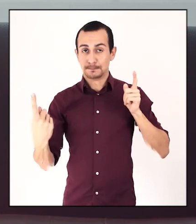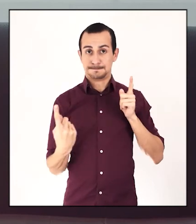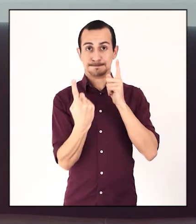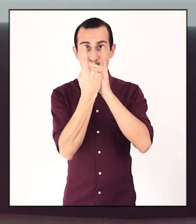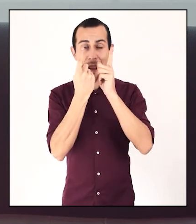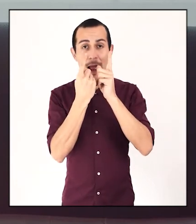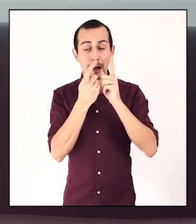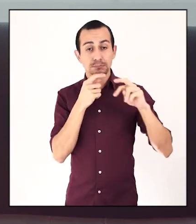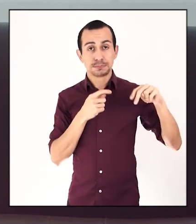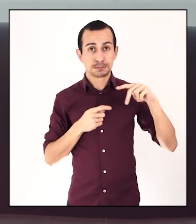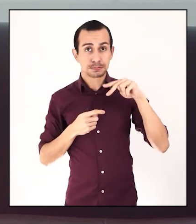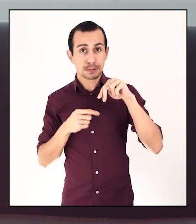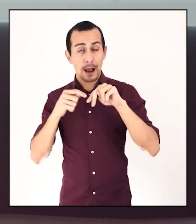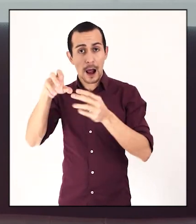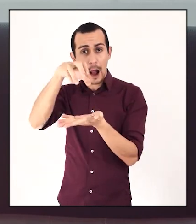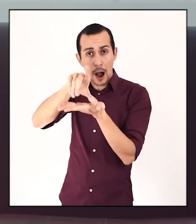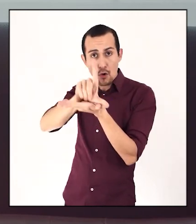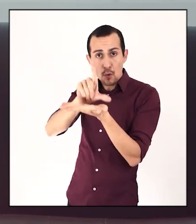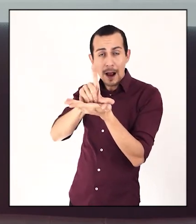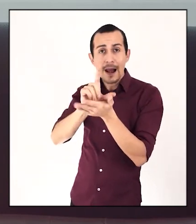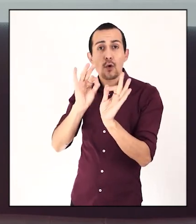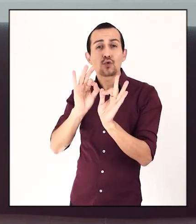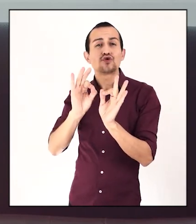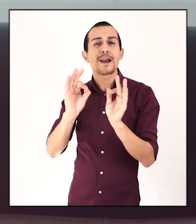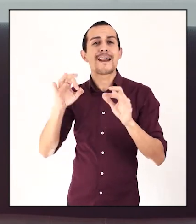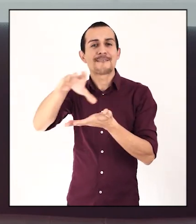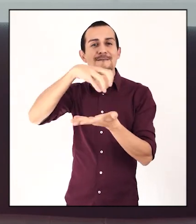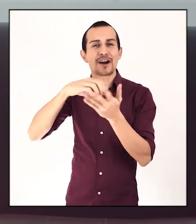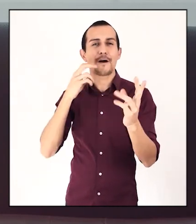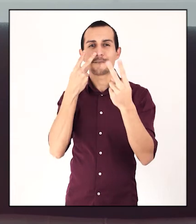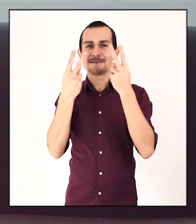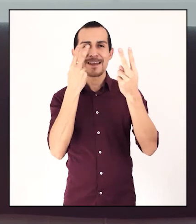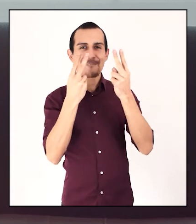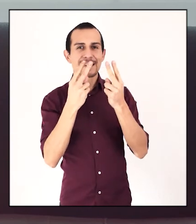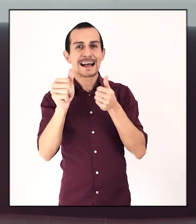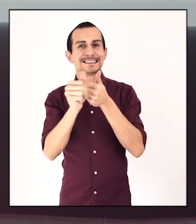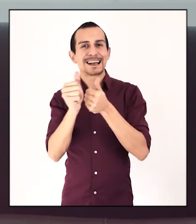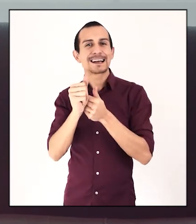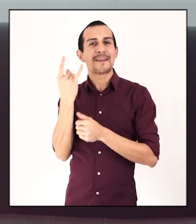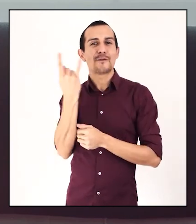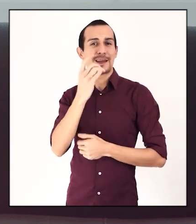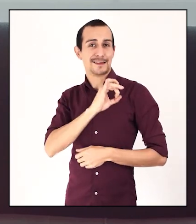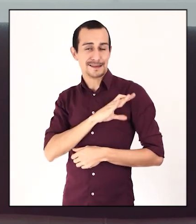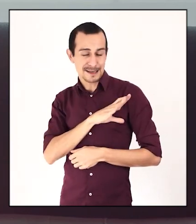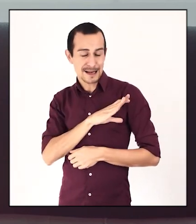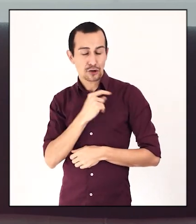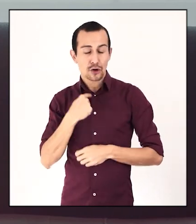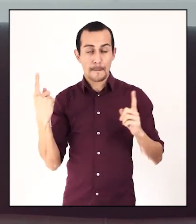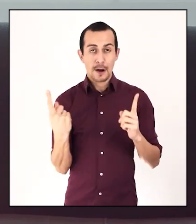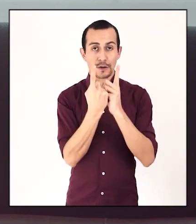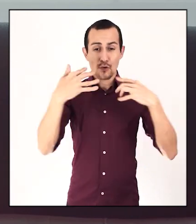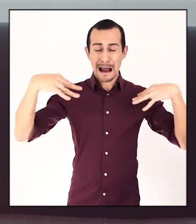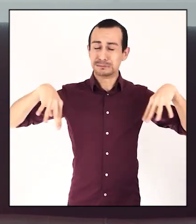me encontré que camino a la Galería Carmen Wu, que estaba en el Barro de Lla Vista, a pocos metros de la Facultad de Derecho de la Chile, me encontré con una protesta,